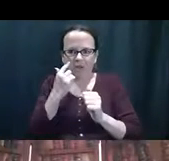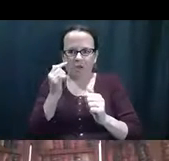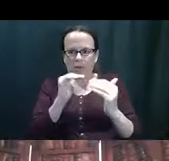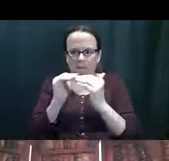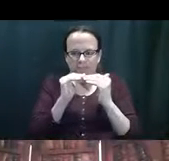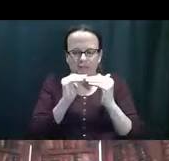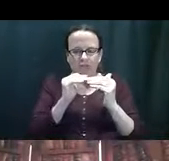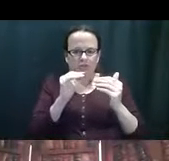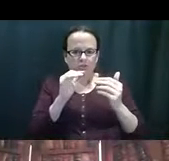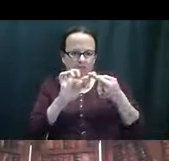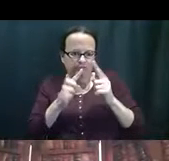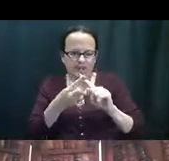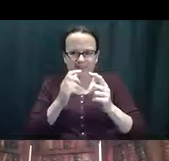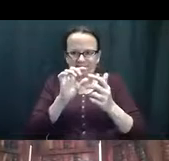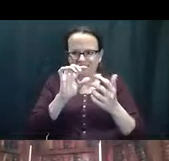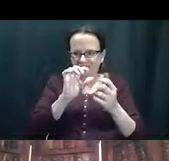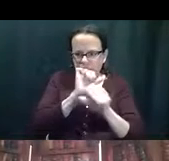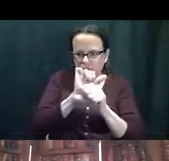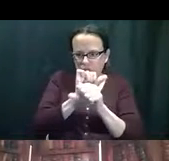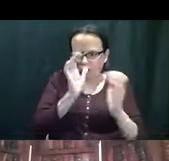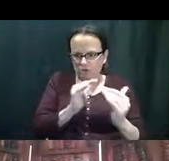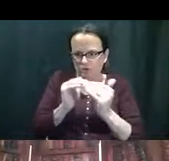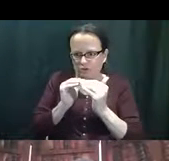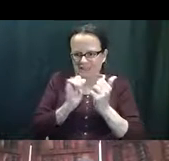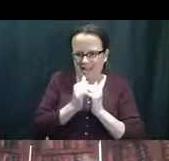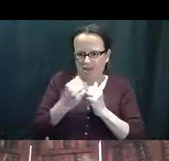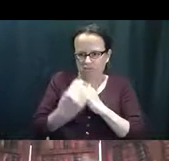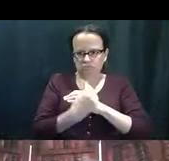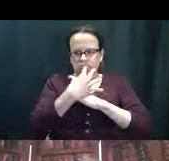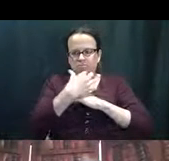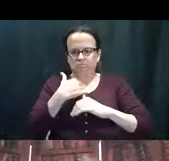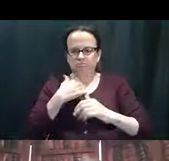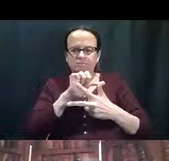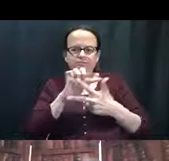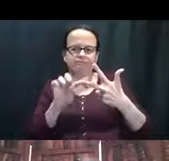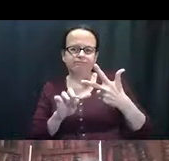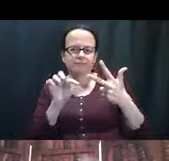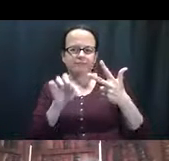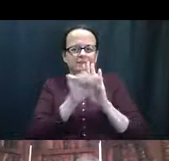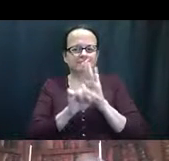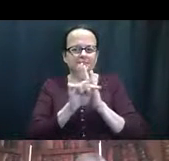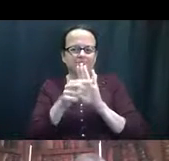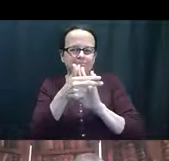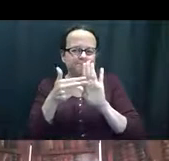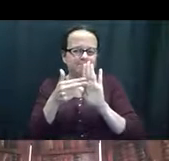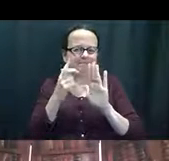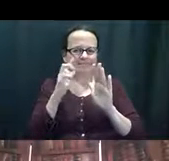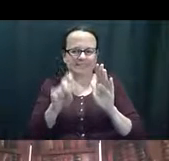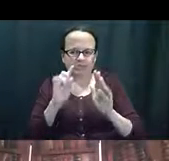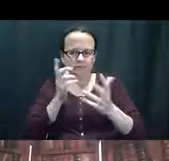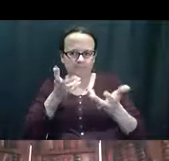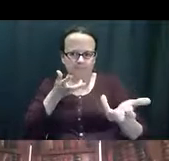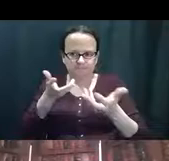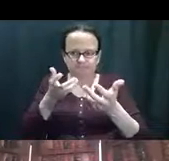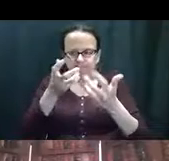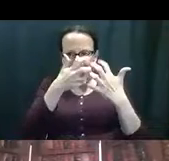trabajadores, los compañeros, cómo esas cosas las están afectando. Así que mantengan eso en mente, que eso